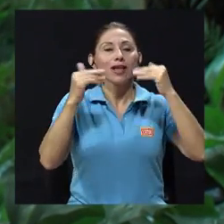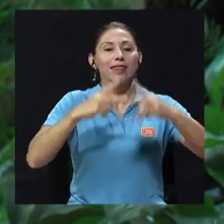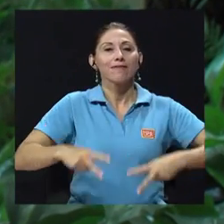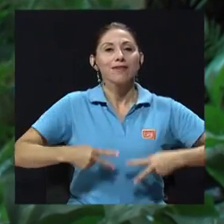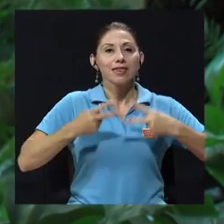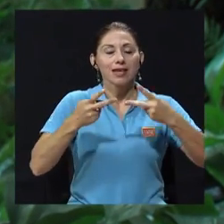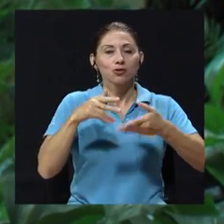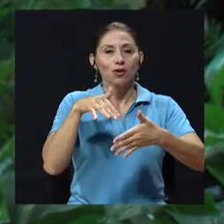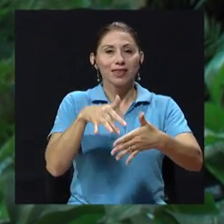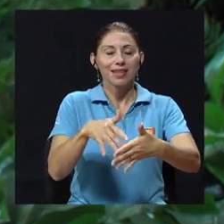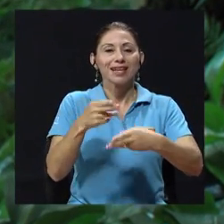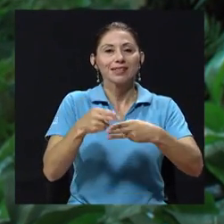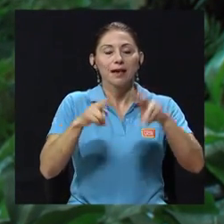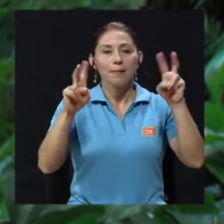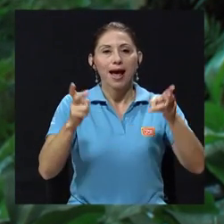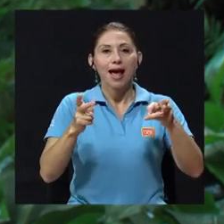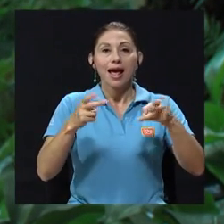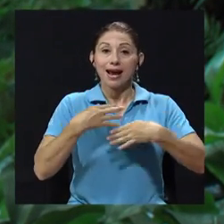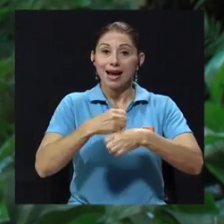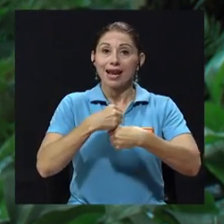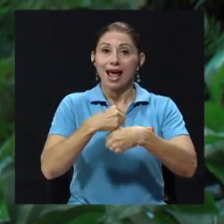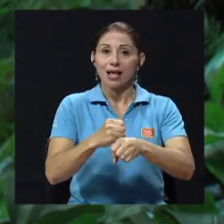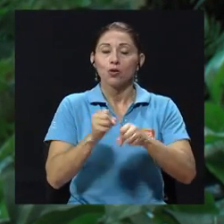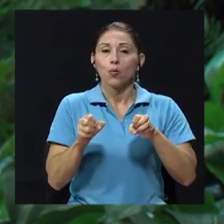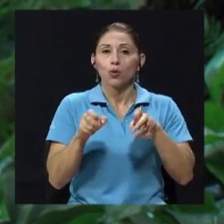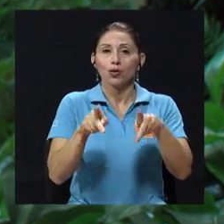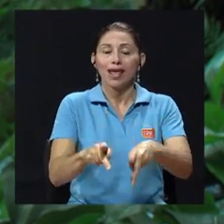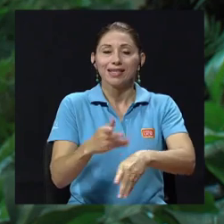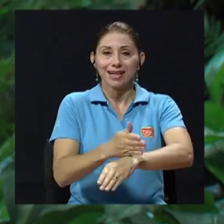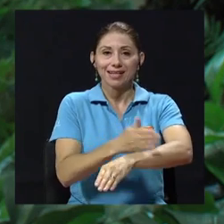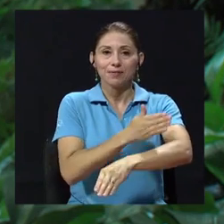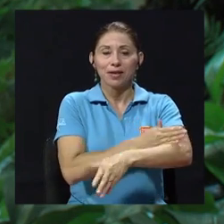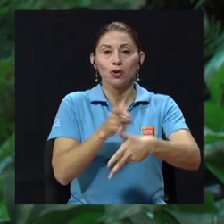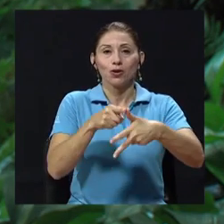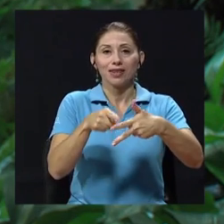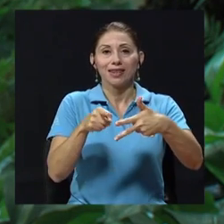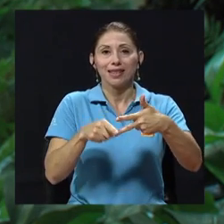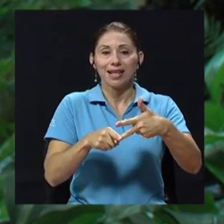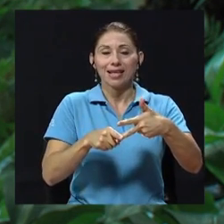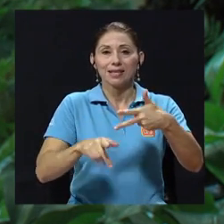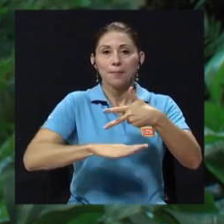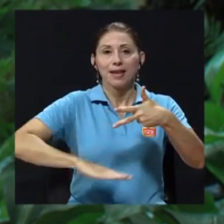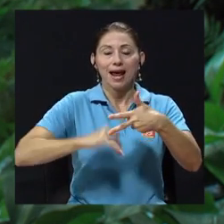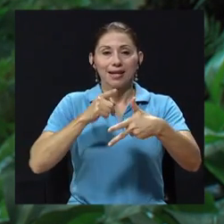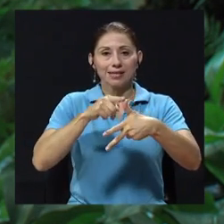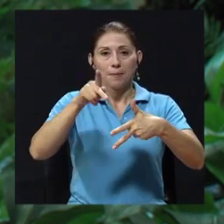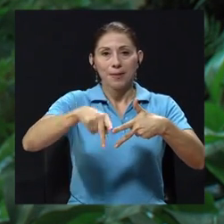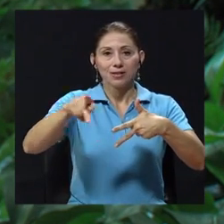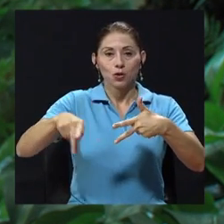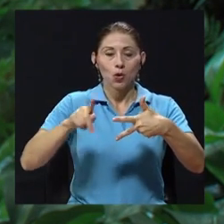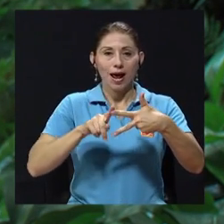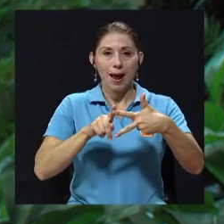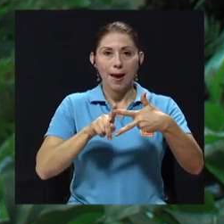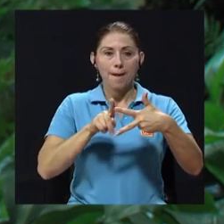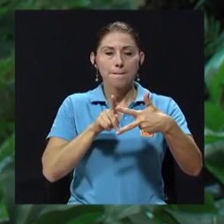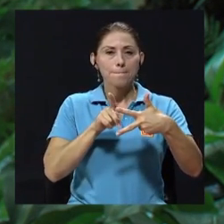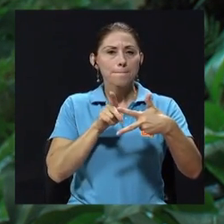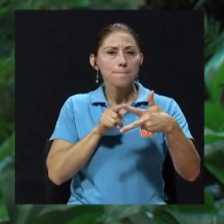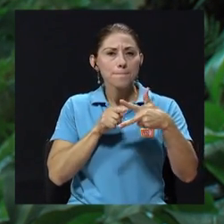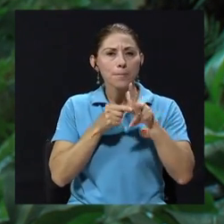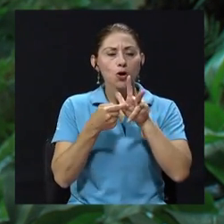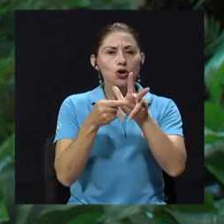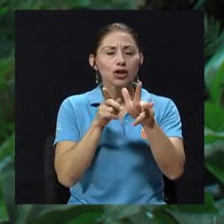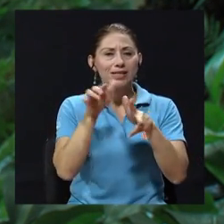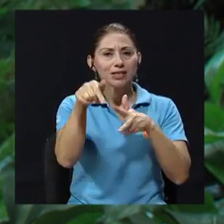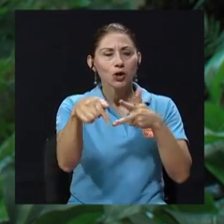oportunidades de crecimiento. Tiene tres pilares, las personas, la proyección y el planeta. Y Devuélveme la sonrisa